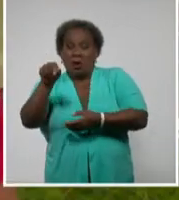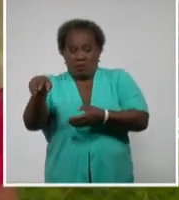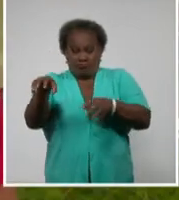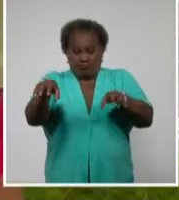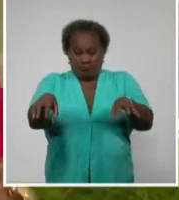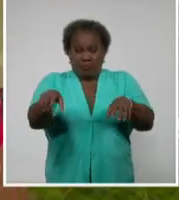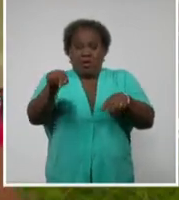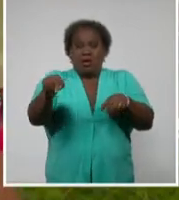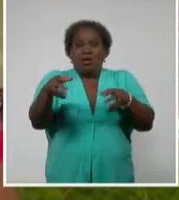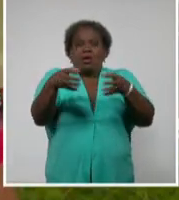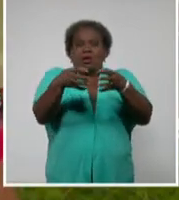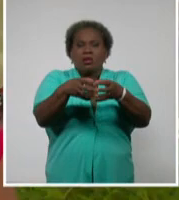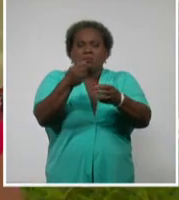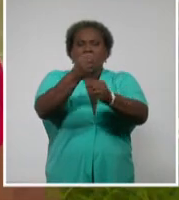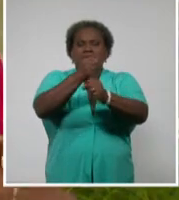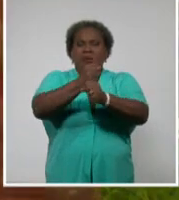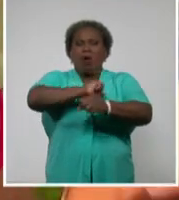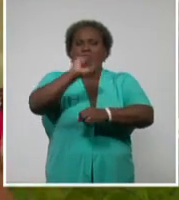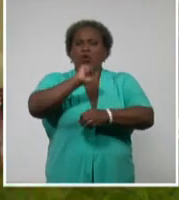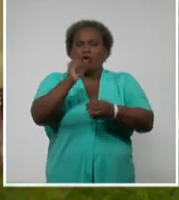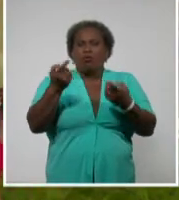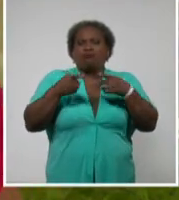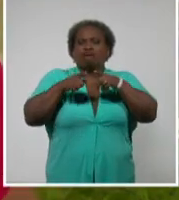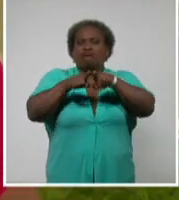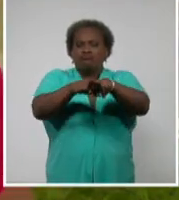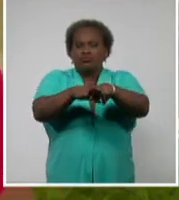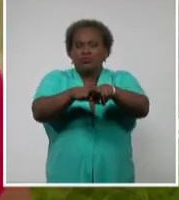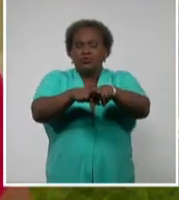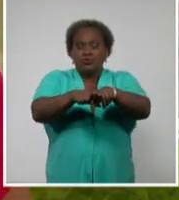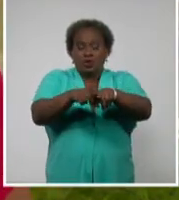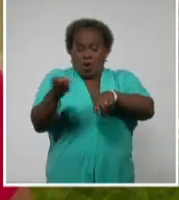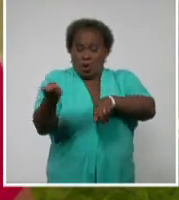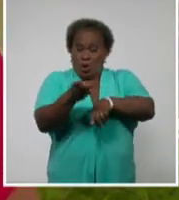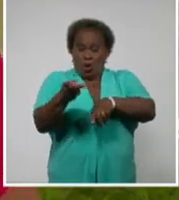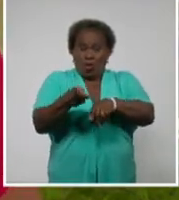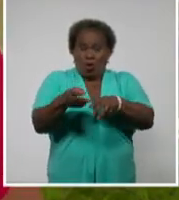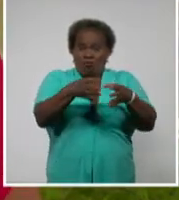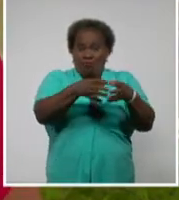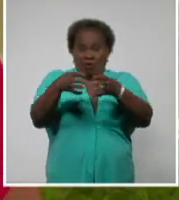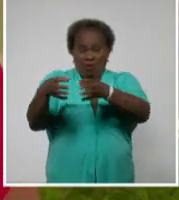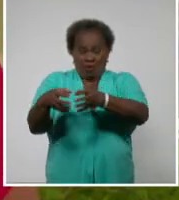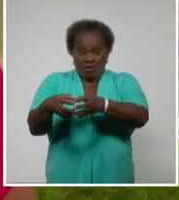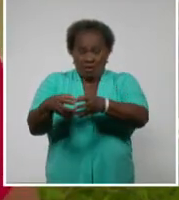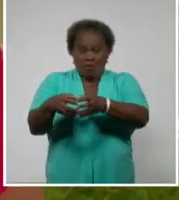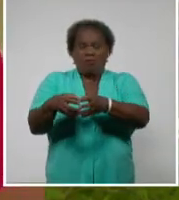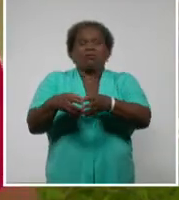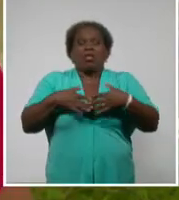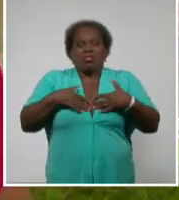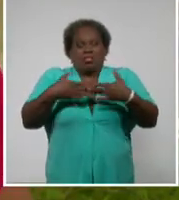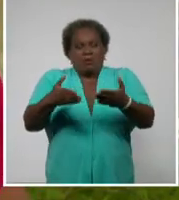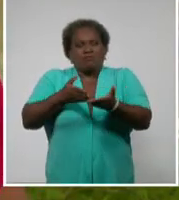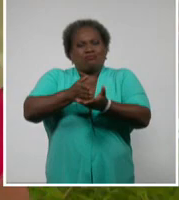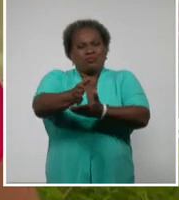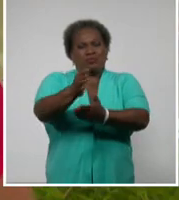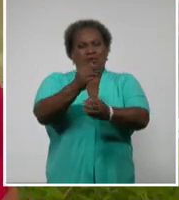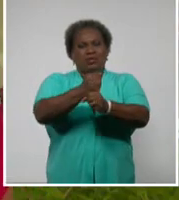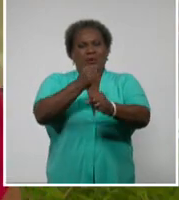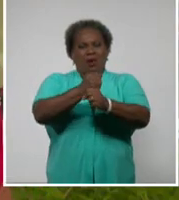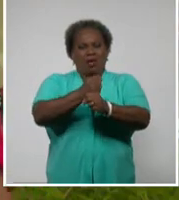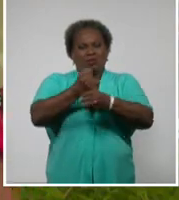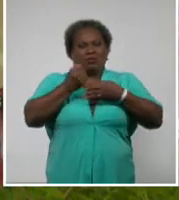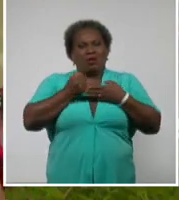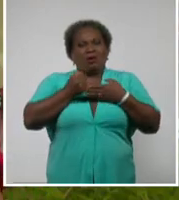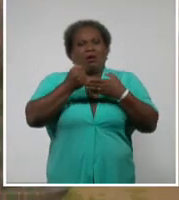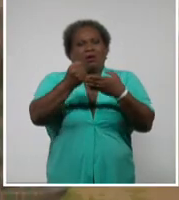un equipo de trabajo que logró una unidad y que todo el equipo está dispuesto por supuesto a seguir trabajando, a seguir contribuyendo